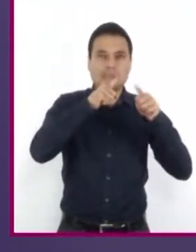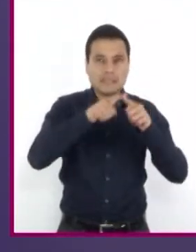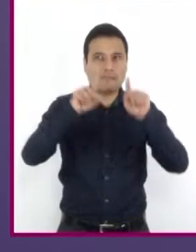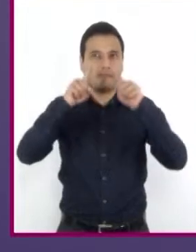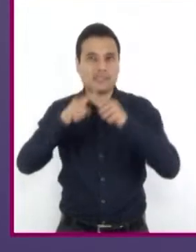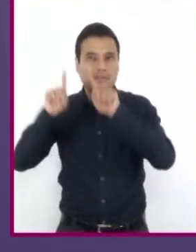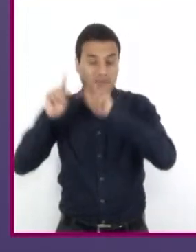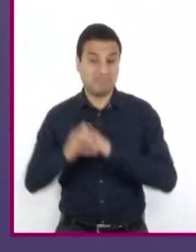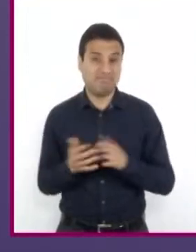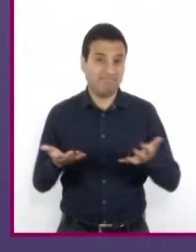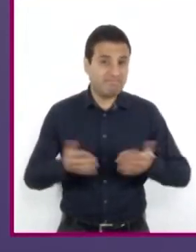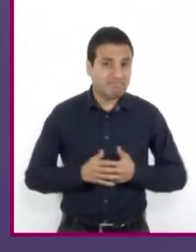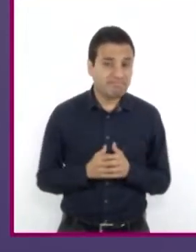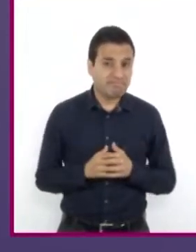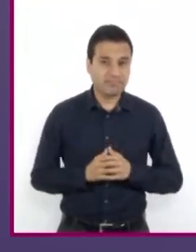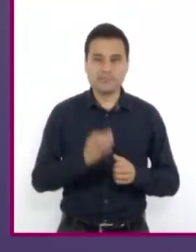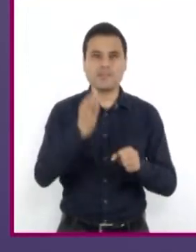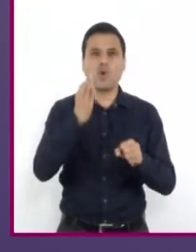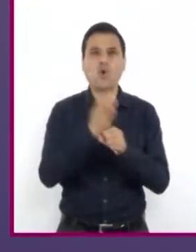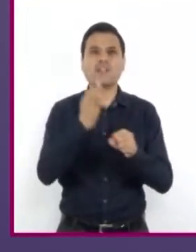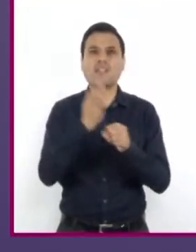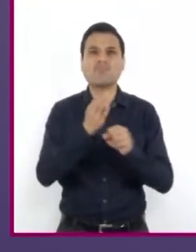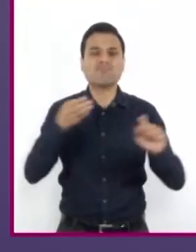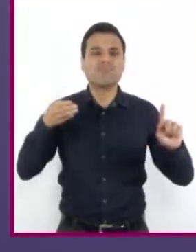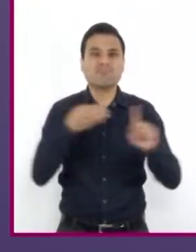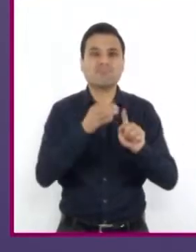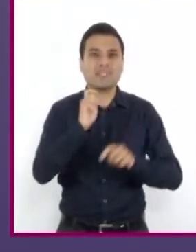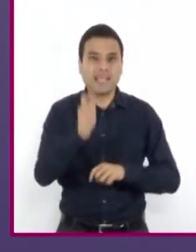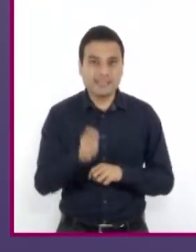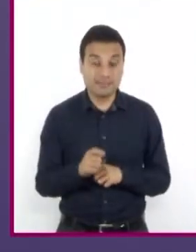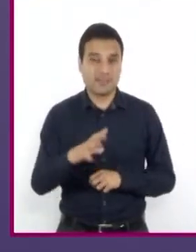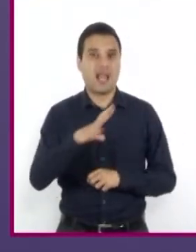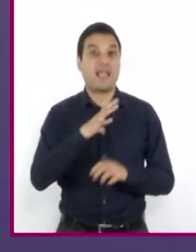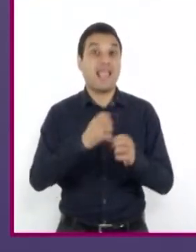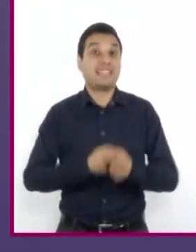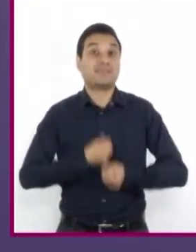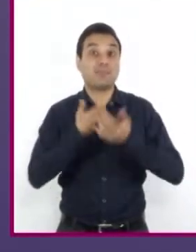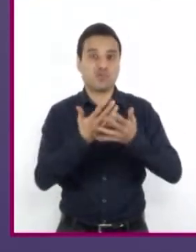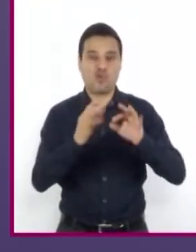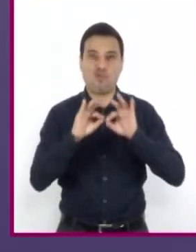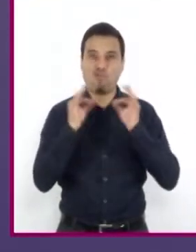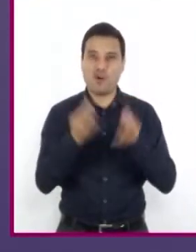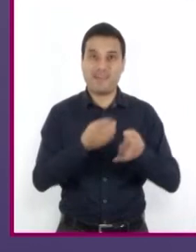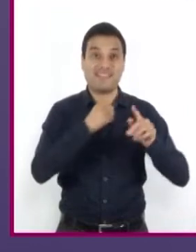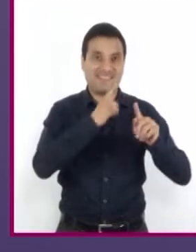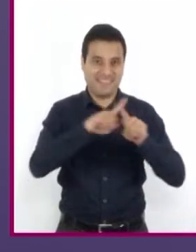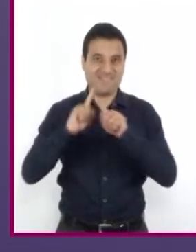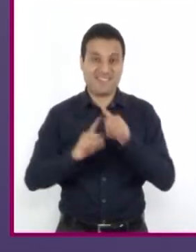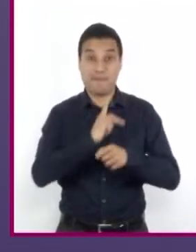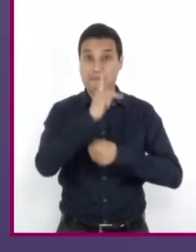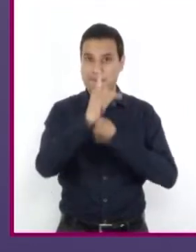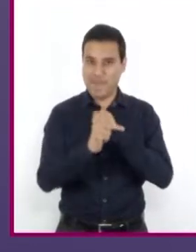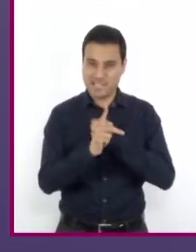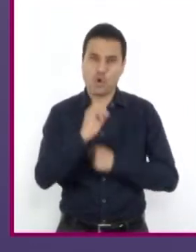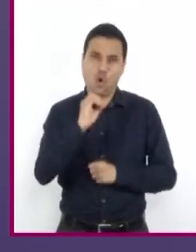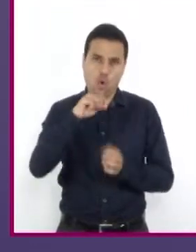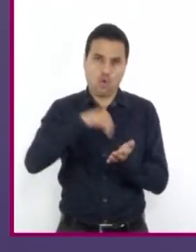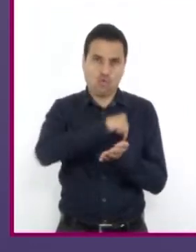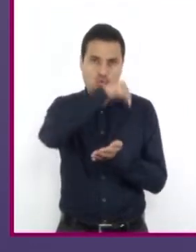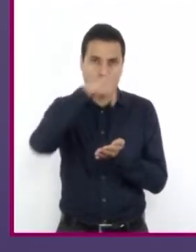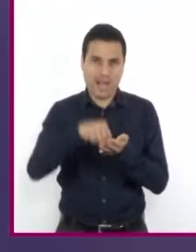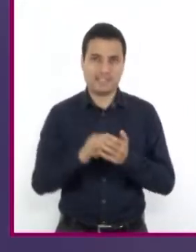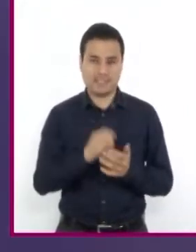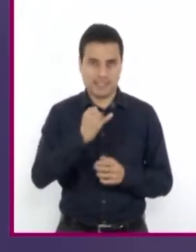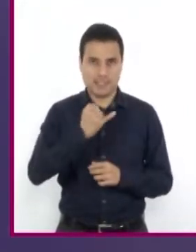desarrollado. Nos enfocaremos en las diferentes expresiones que se utilizan en algunos países o regiones que hablan